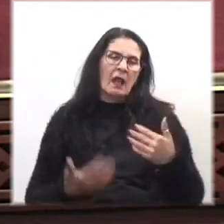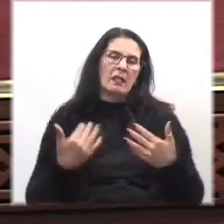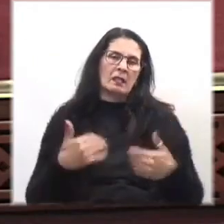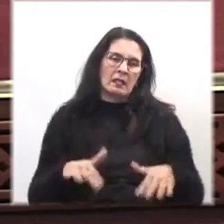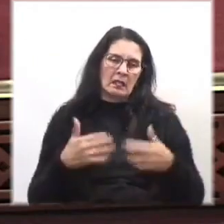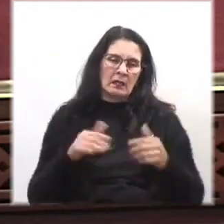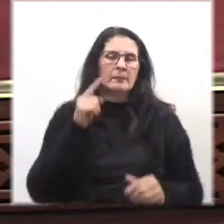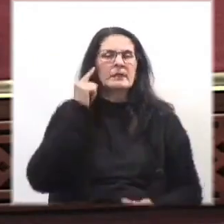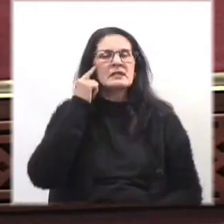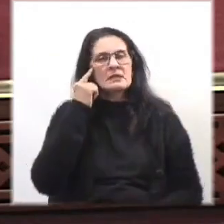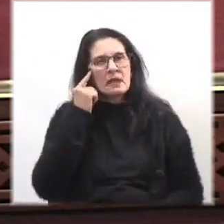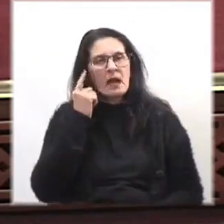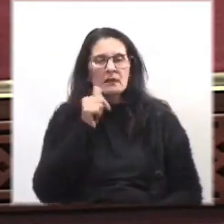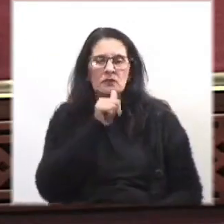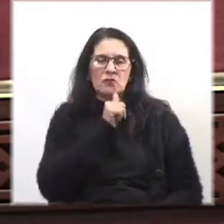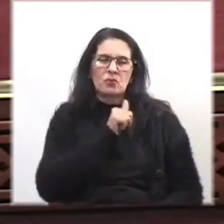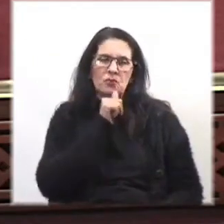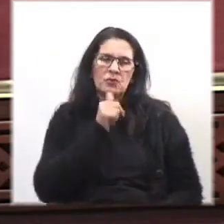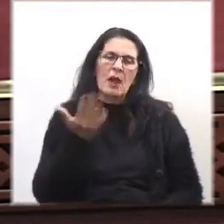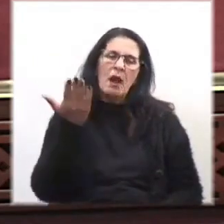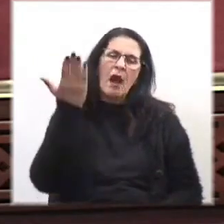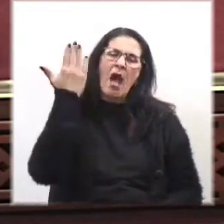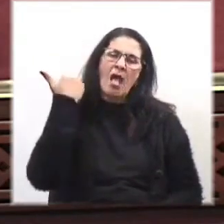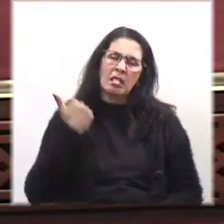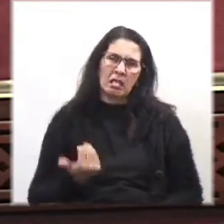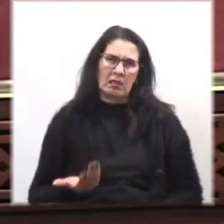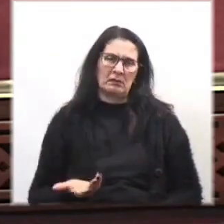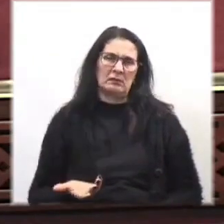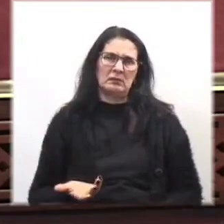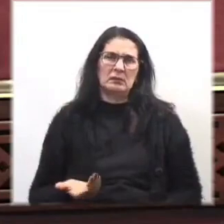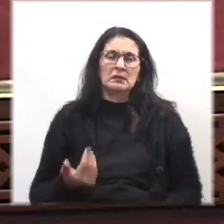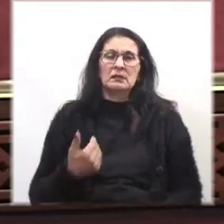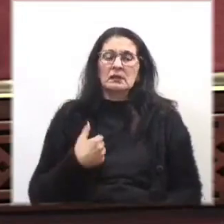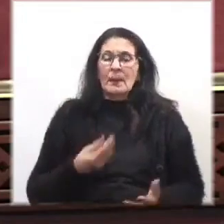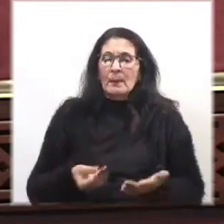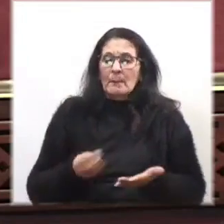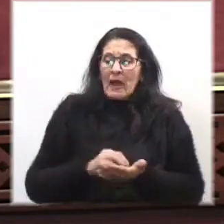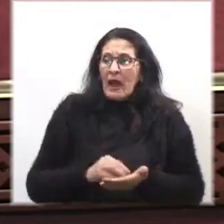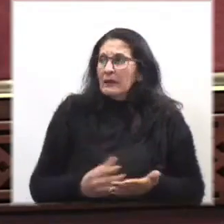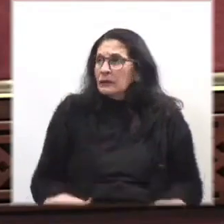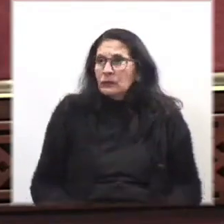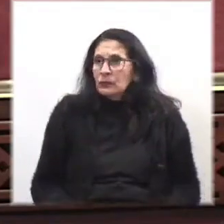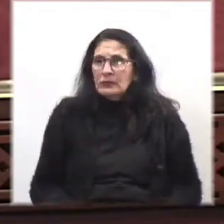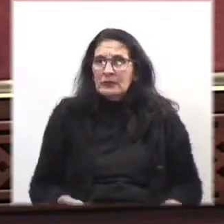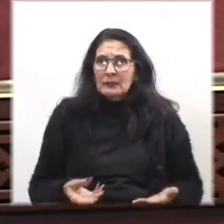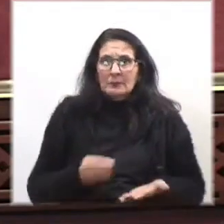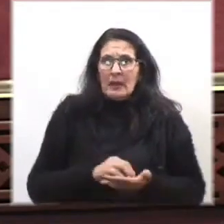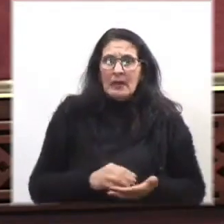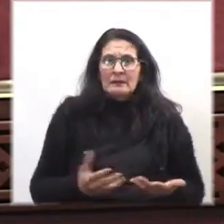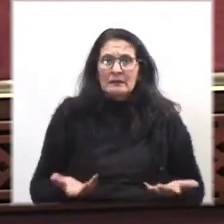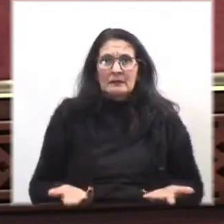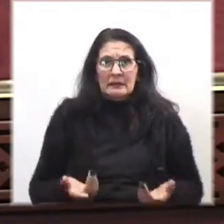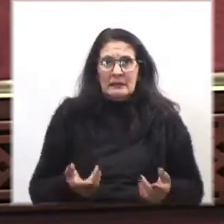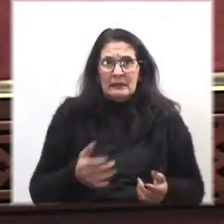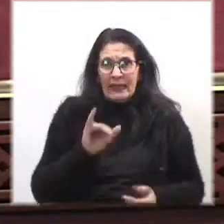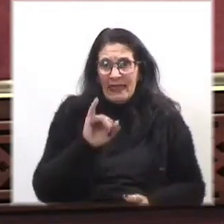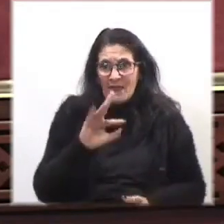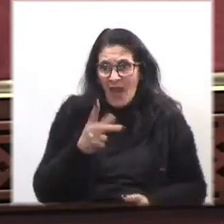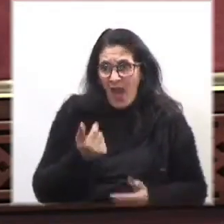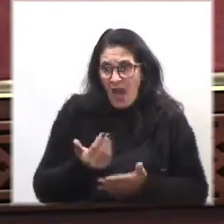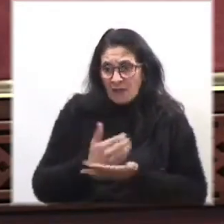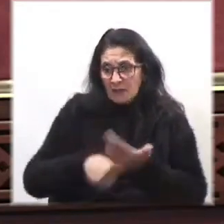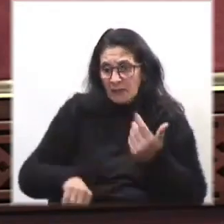A mí no me salen las soluciones. A mí no me sale más nada, porque ¿qué vamos a decir? Vamos a sacarle el IVA.